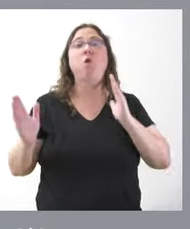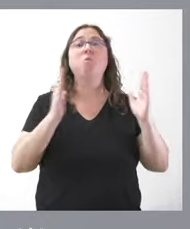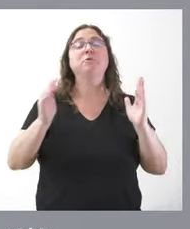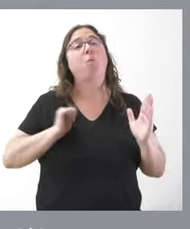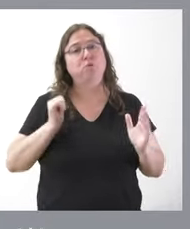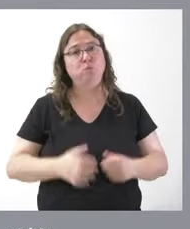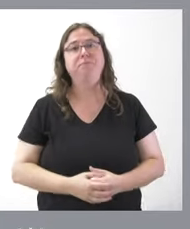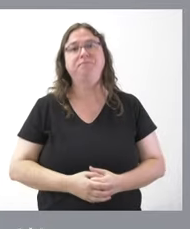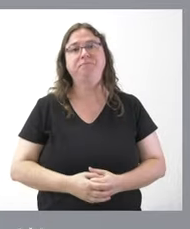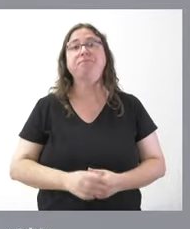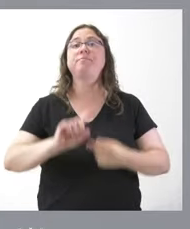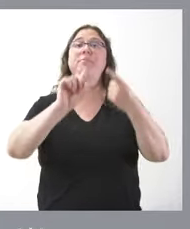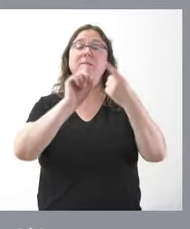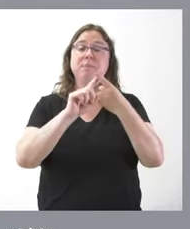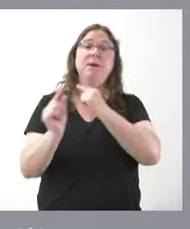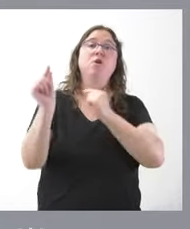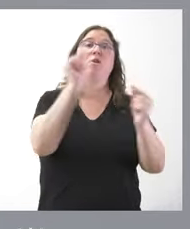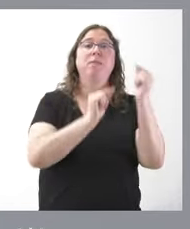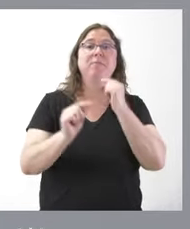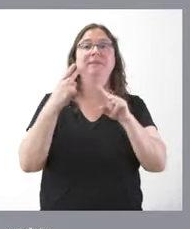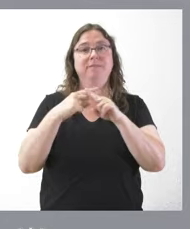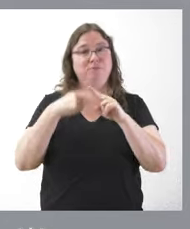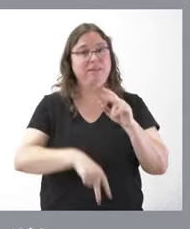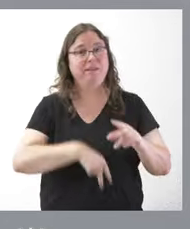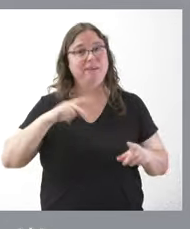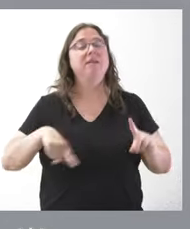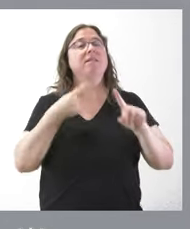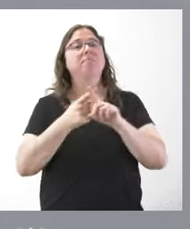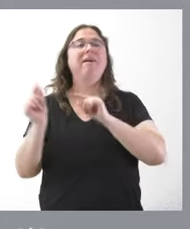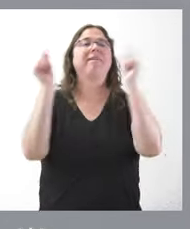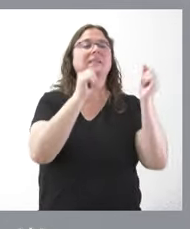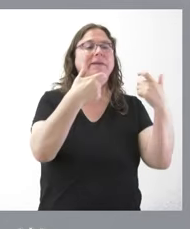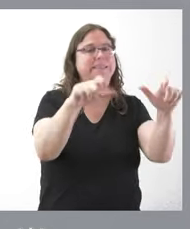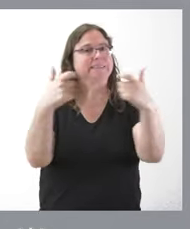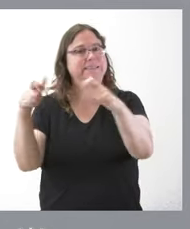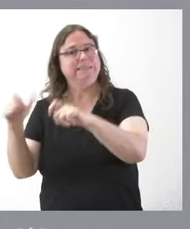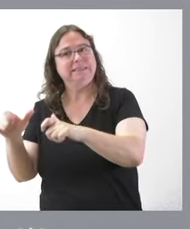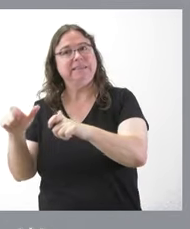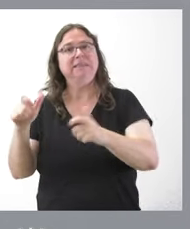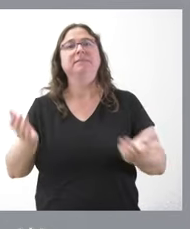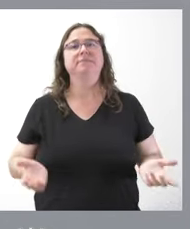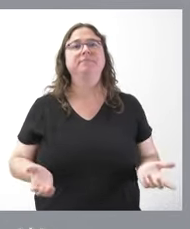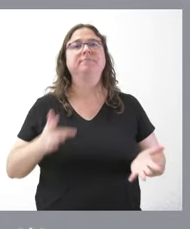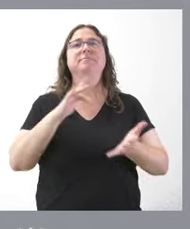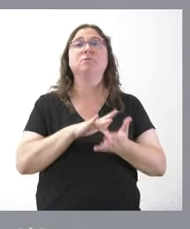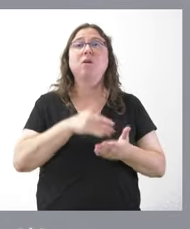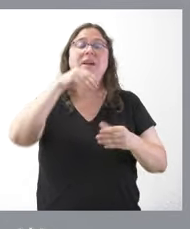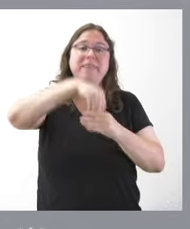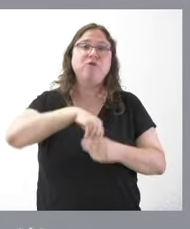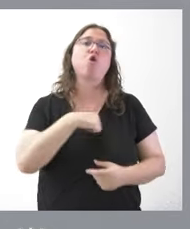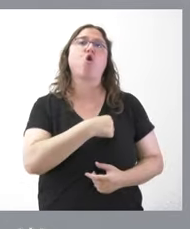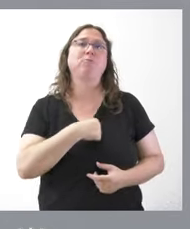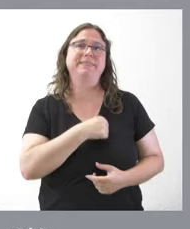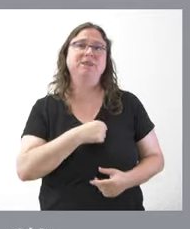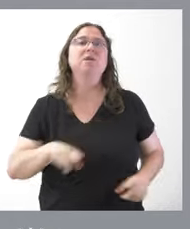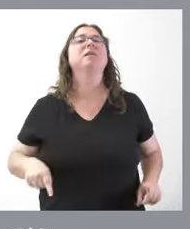oportuno, primero para el debate de política general, pero luego también para estos debates sectoriales que se van a plantear en las propias comisiones parlamentarias